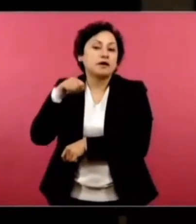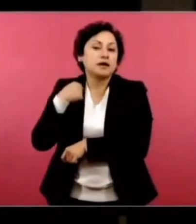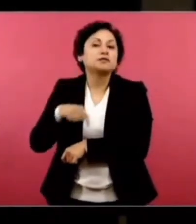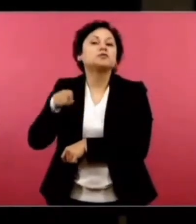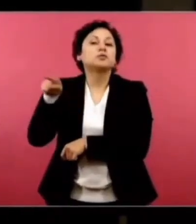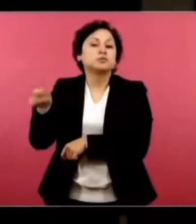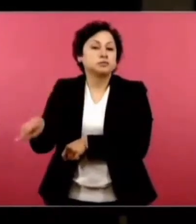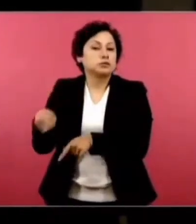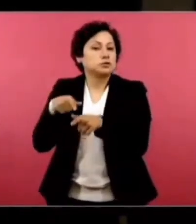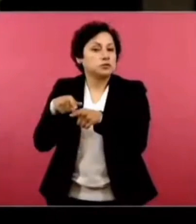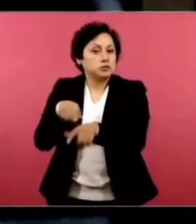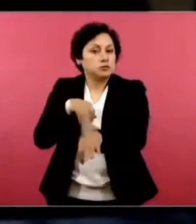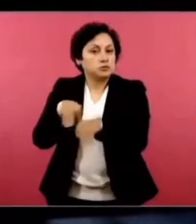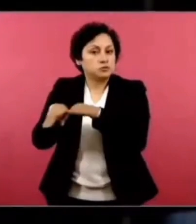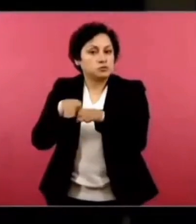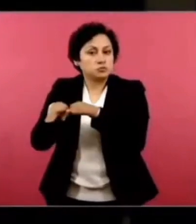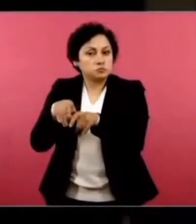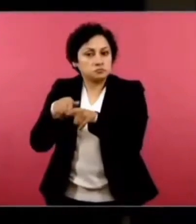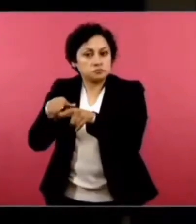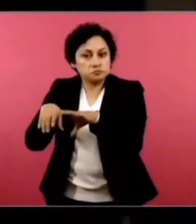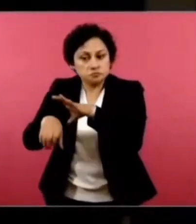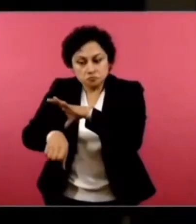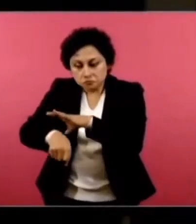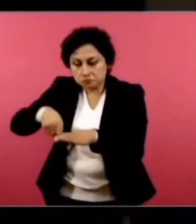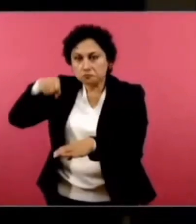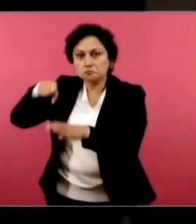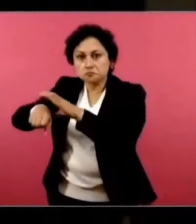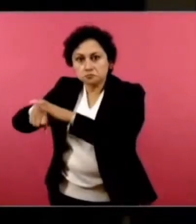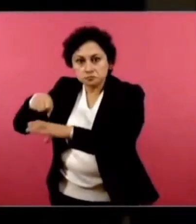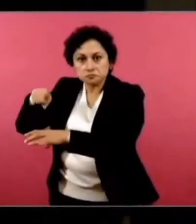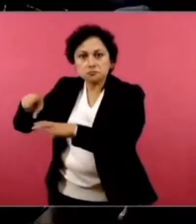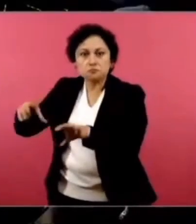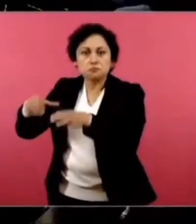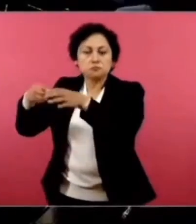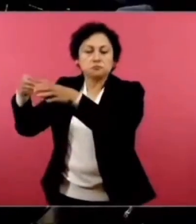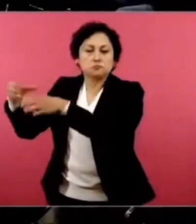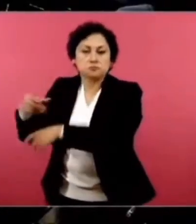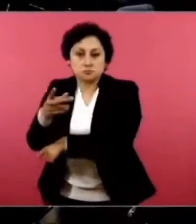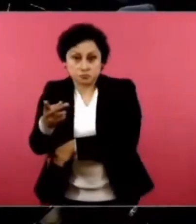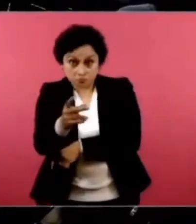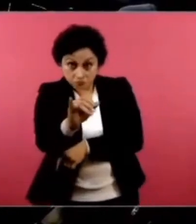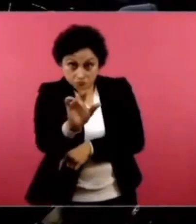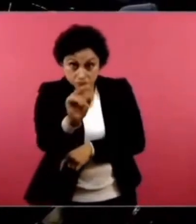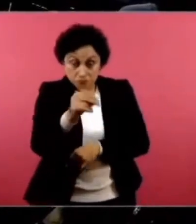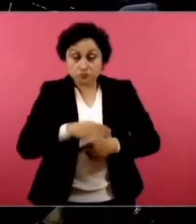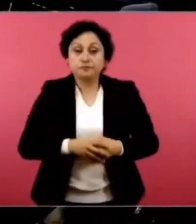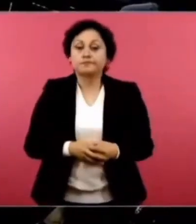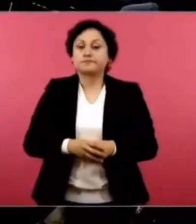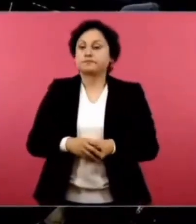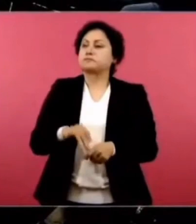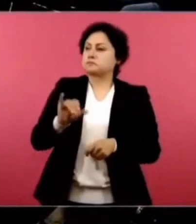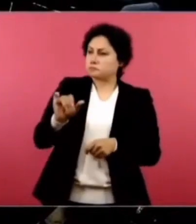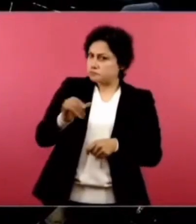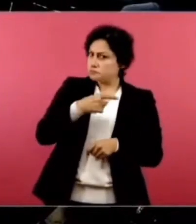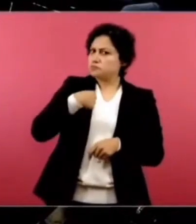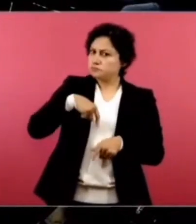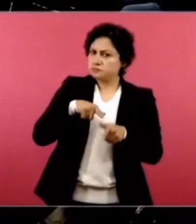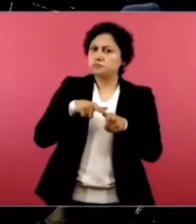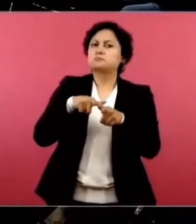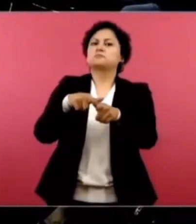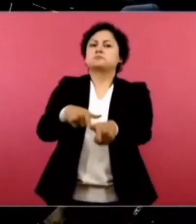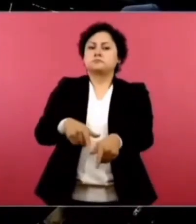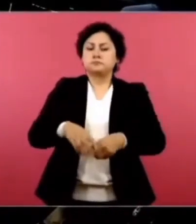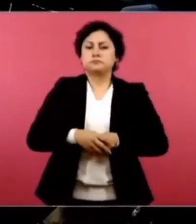con este ritmo de trabajo en exploración y producción en este sentido, señor presidente. Sí, vamos a continuar. Tenemos